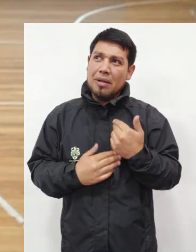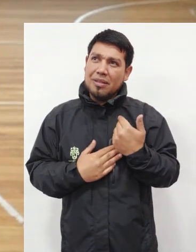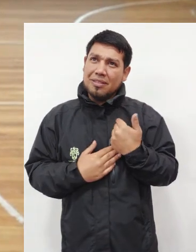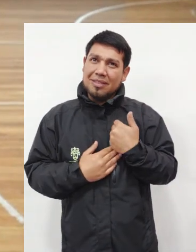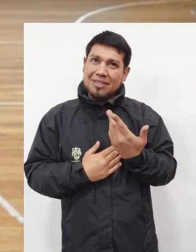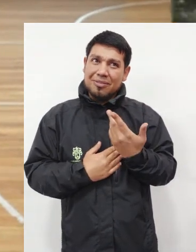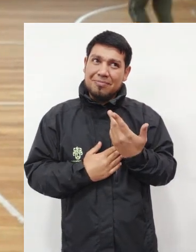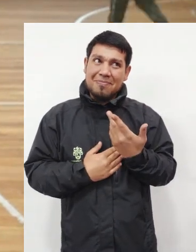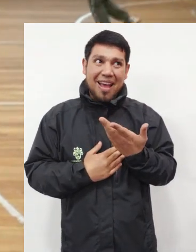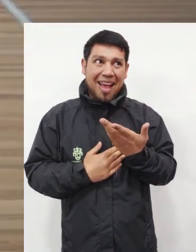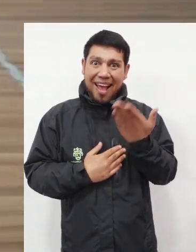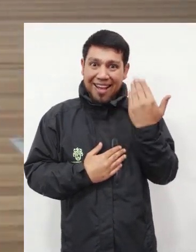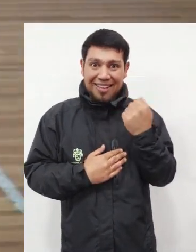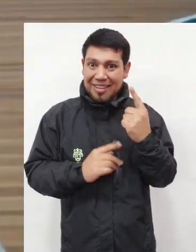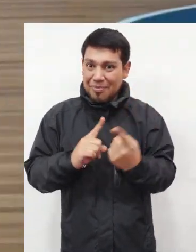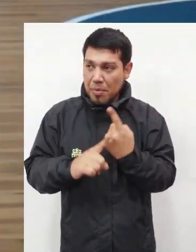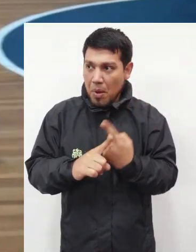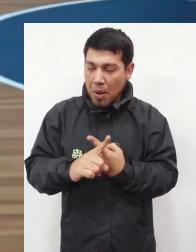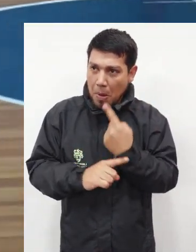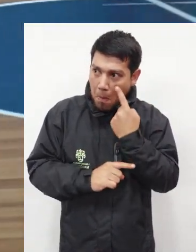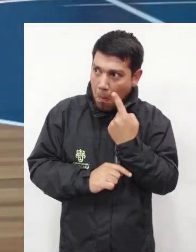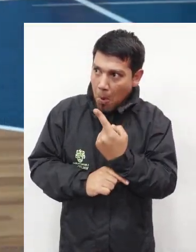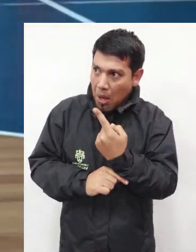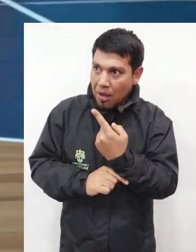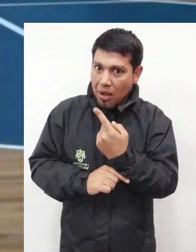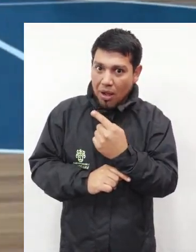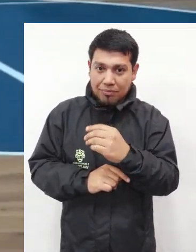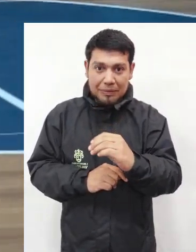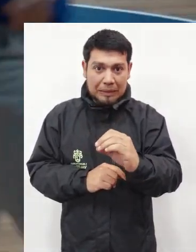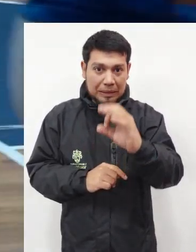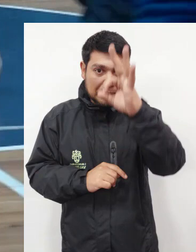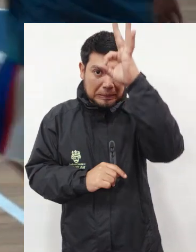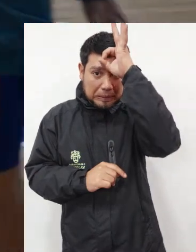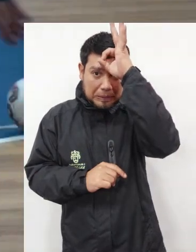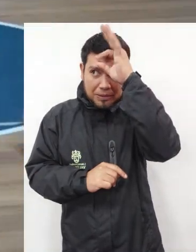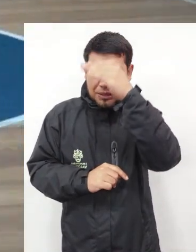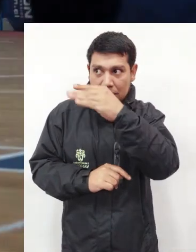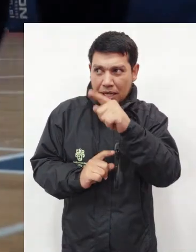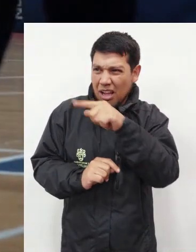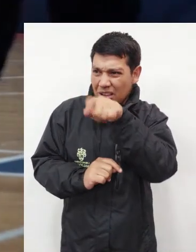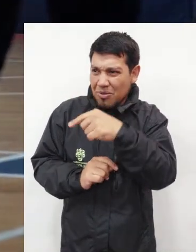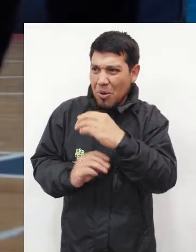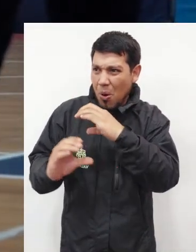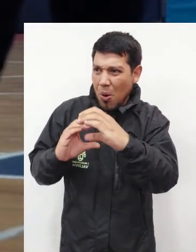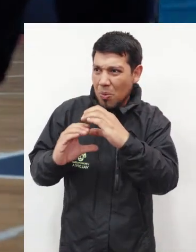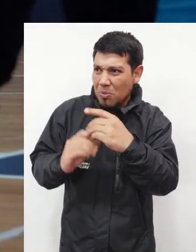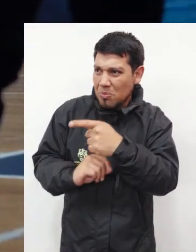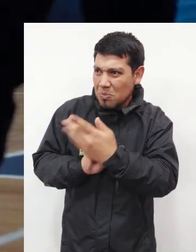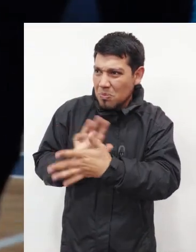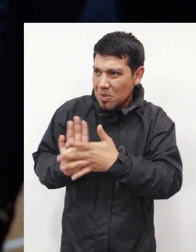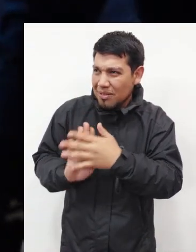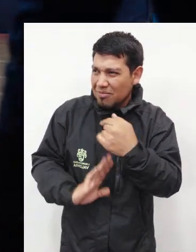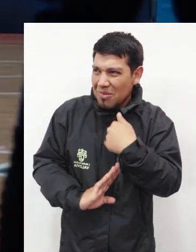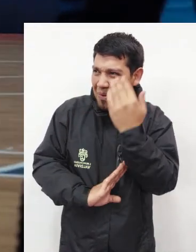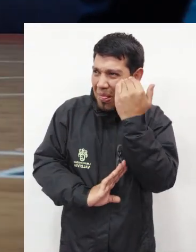ellos, como si el primer taller que tuve de natación era muy poca la comunicación que tenía, casi nula, ellos